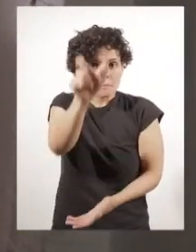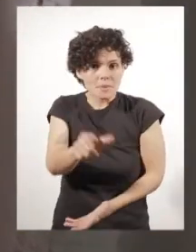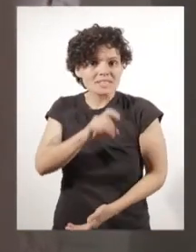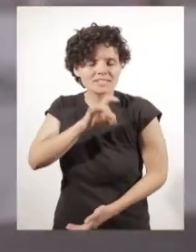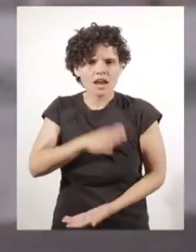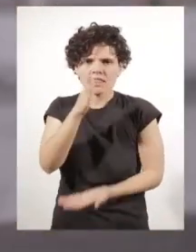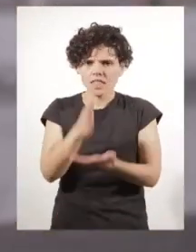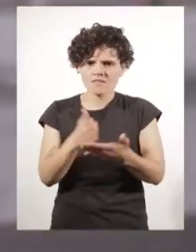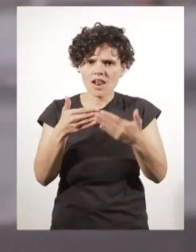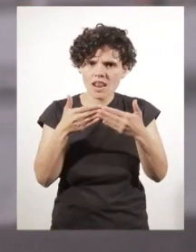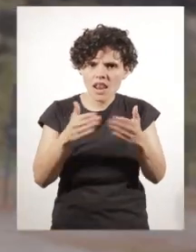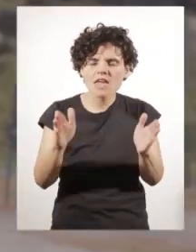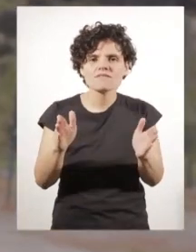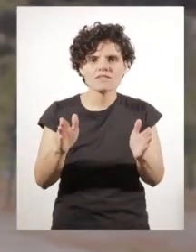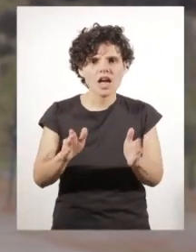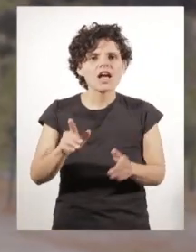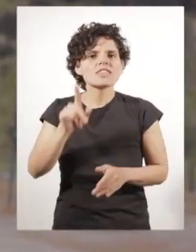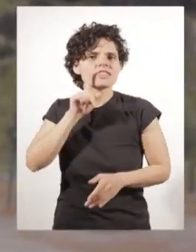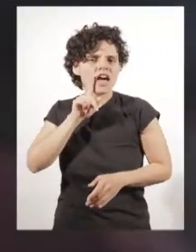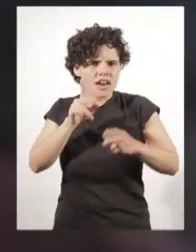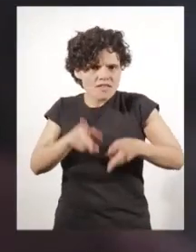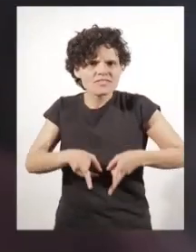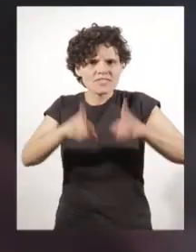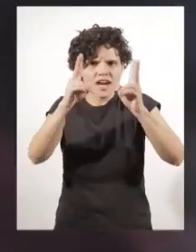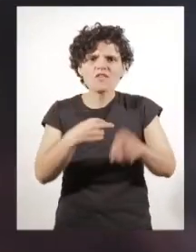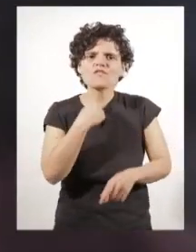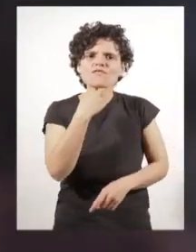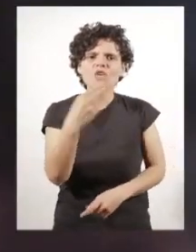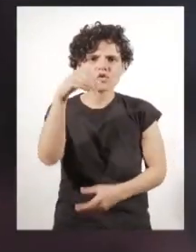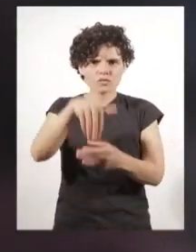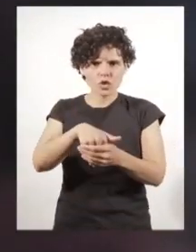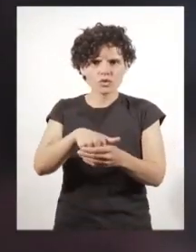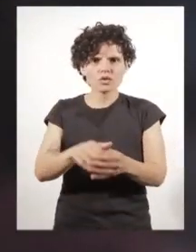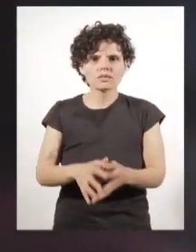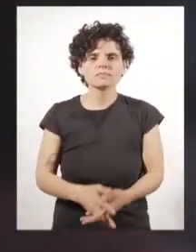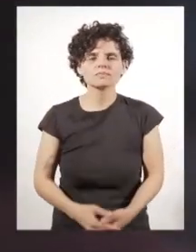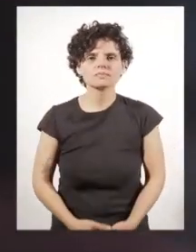Al final, el chileno tiene que ser libre y tener derecho a vos y a vos.